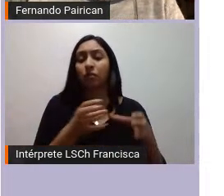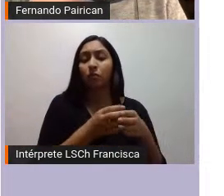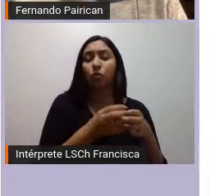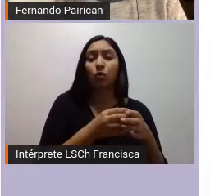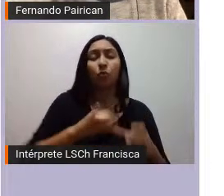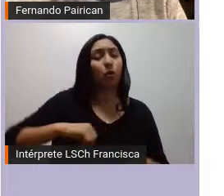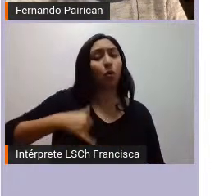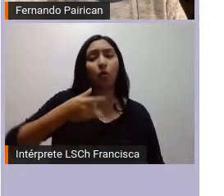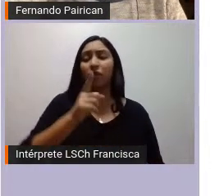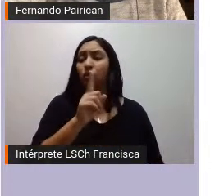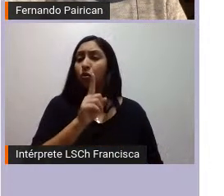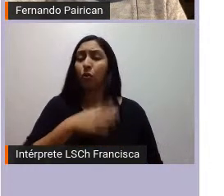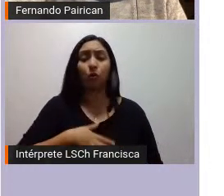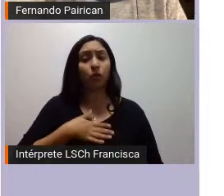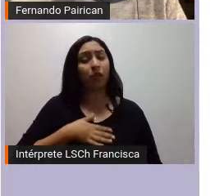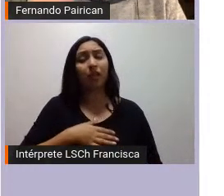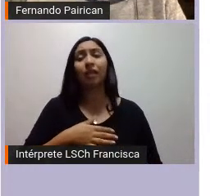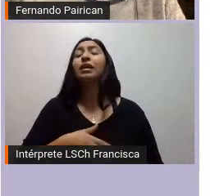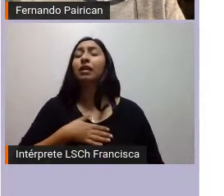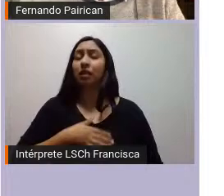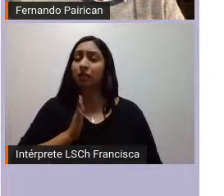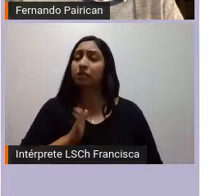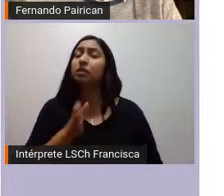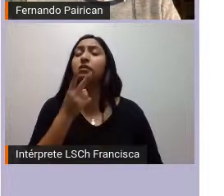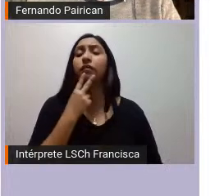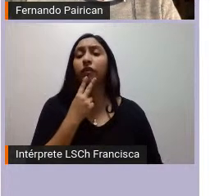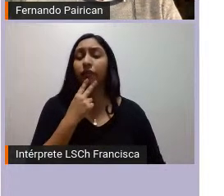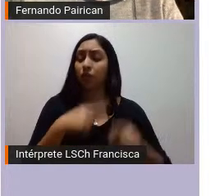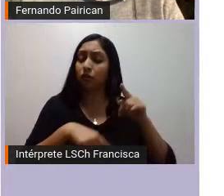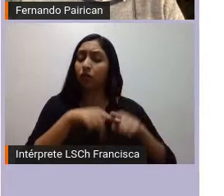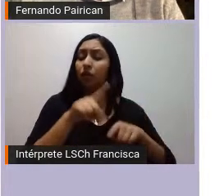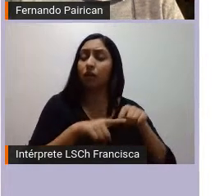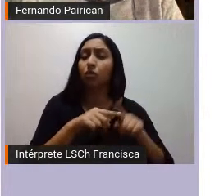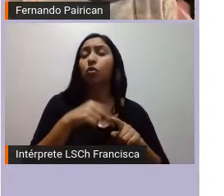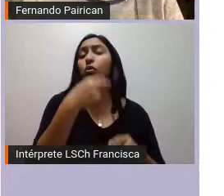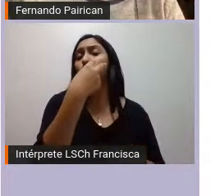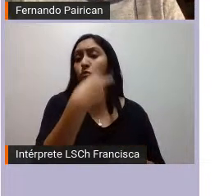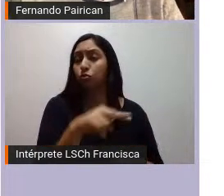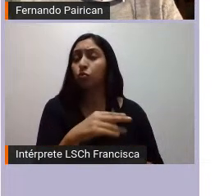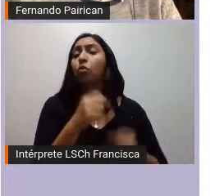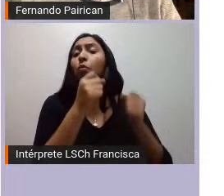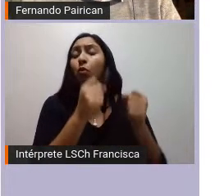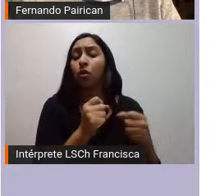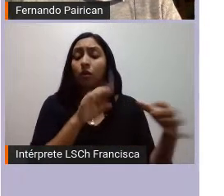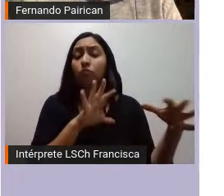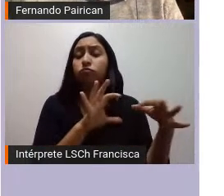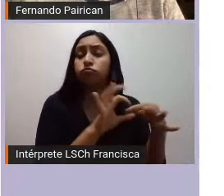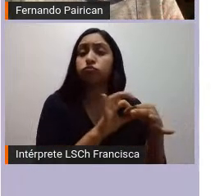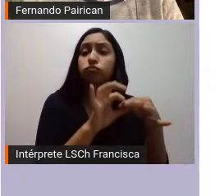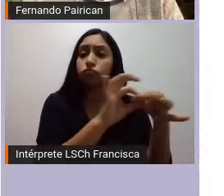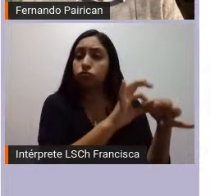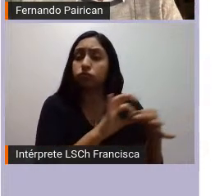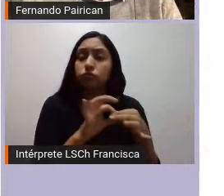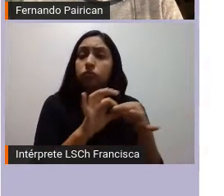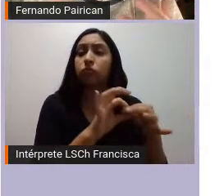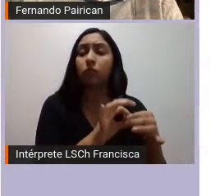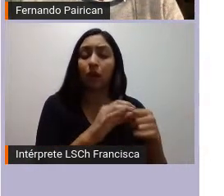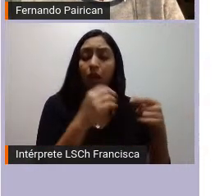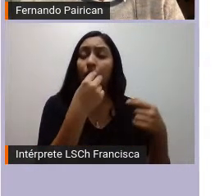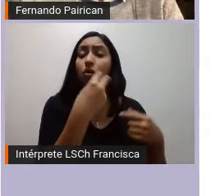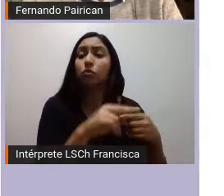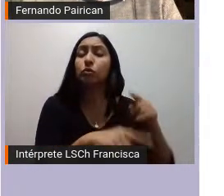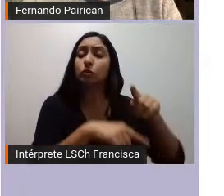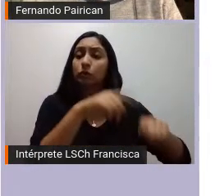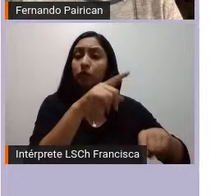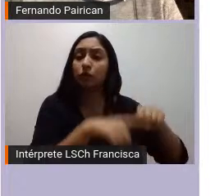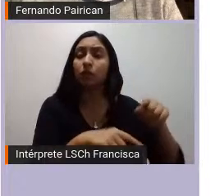que opta por vivir en su territorio y también articularse al interior de él y también de alguna manera ejercer este